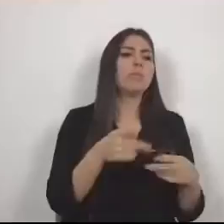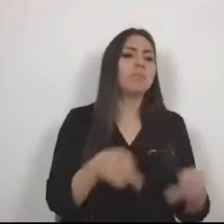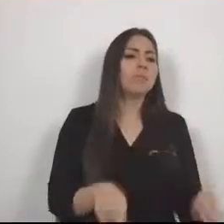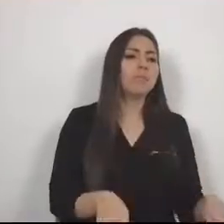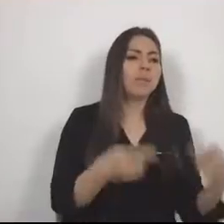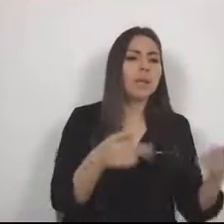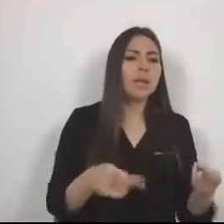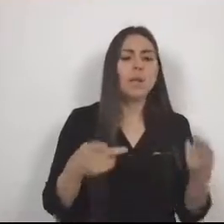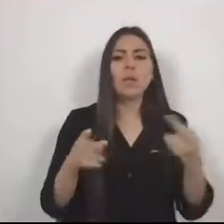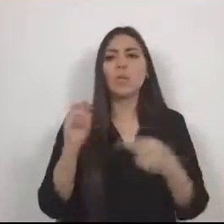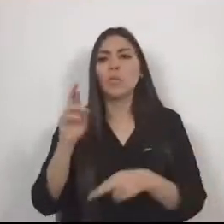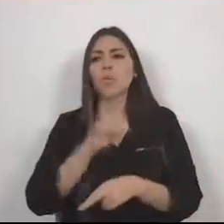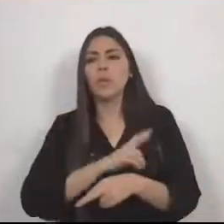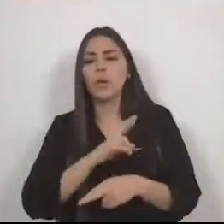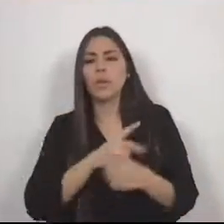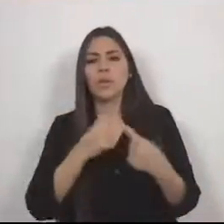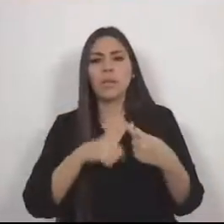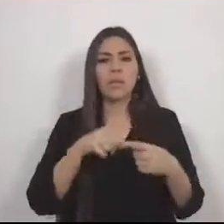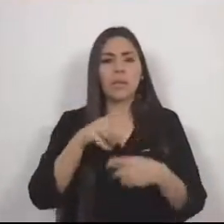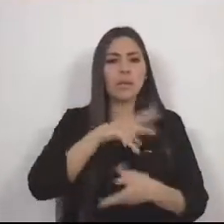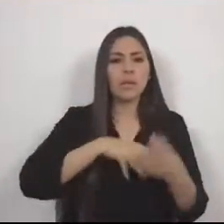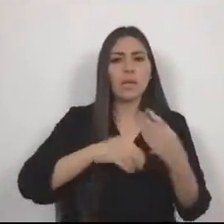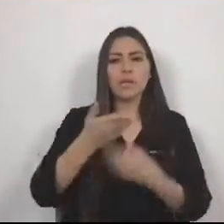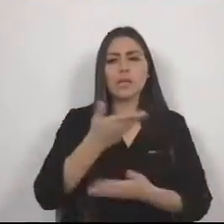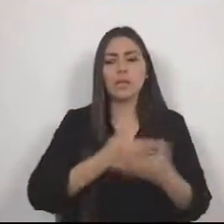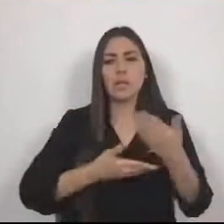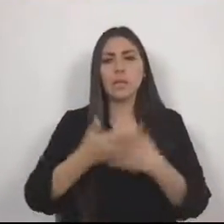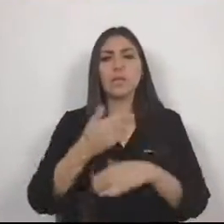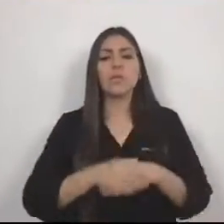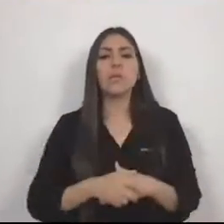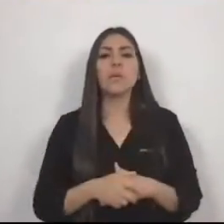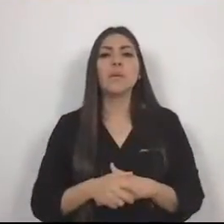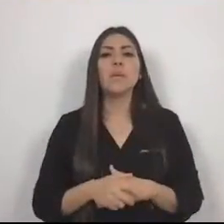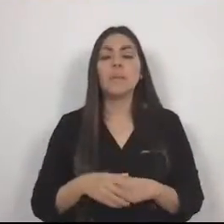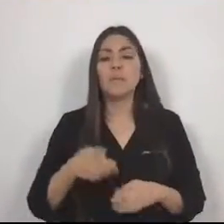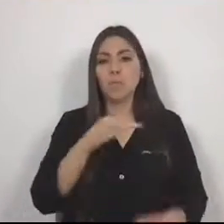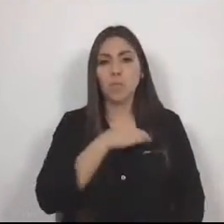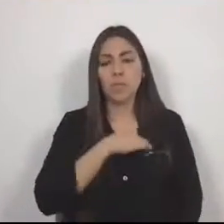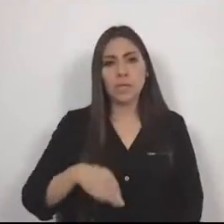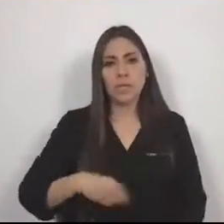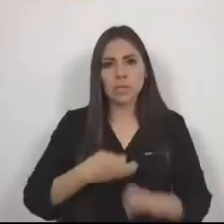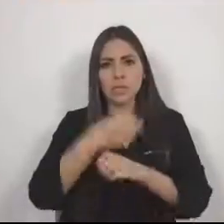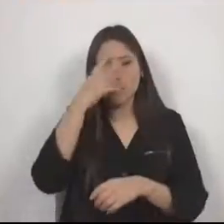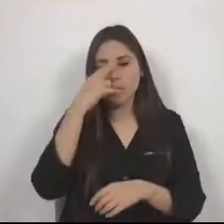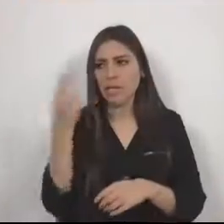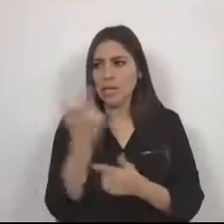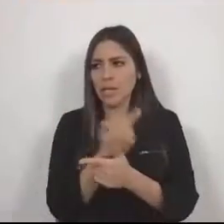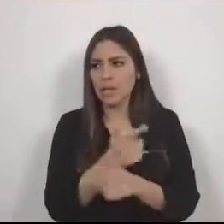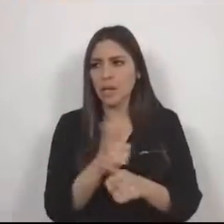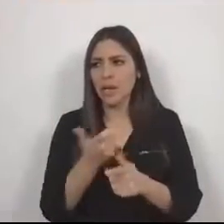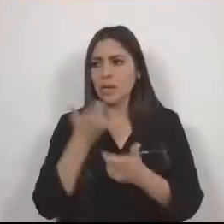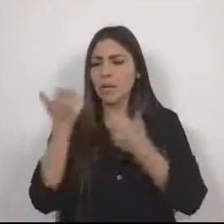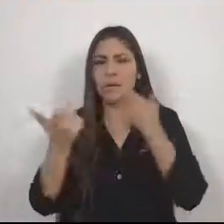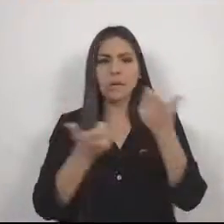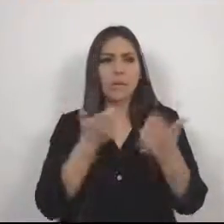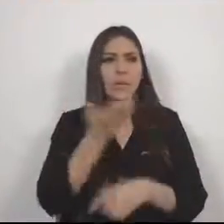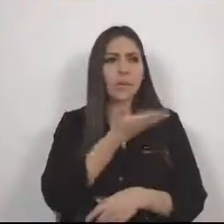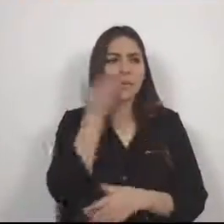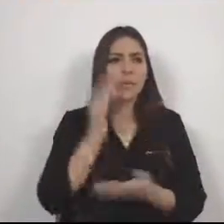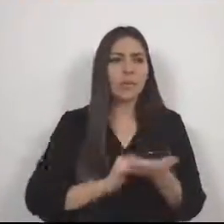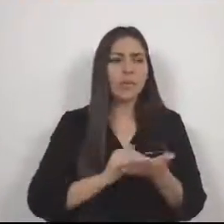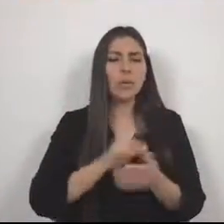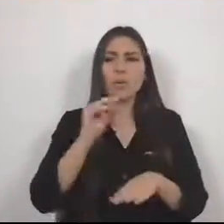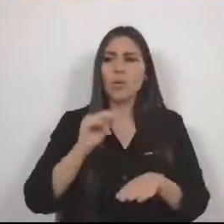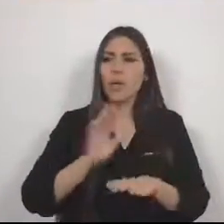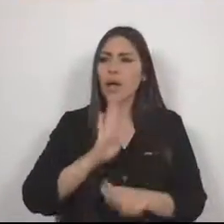gubernamentales. Por los municipios mexiquenses, libres, con finanzas sanas, ya basta de deudas